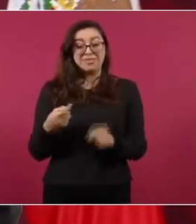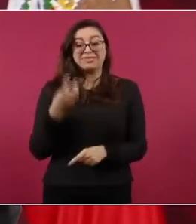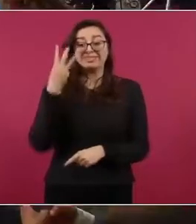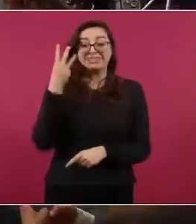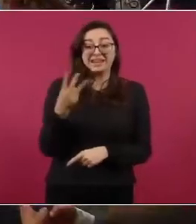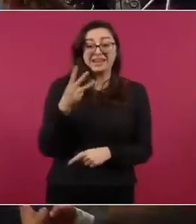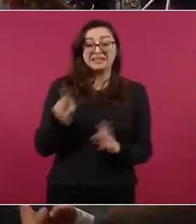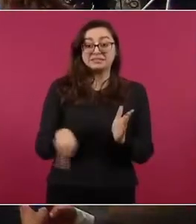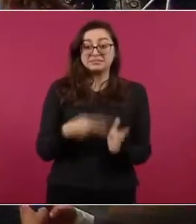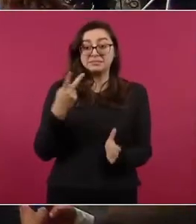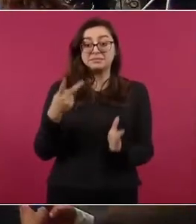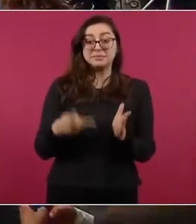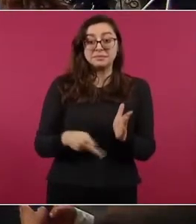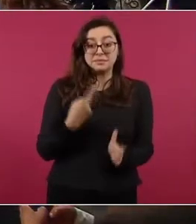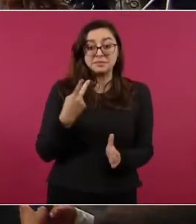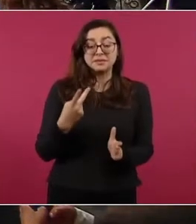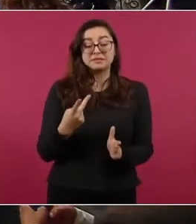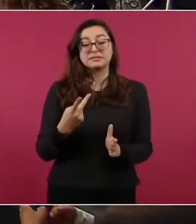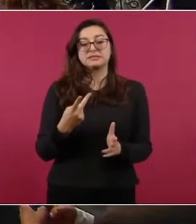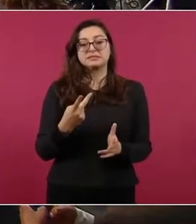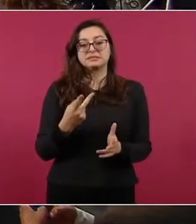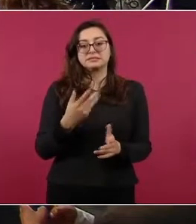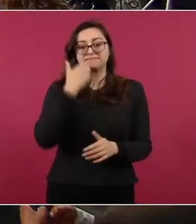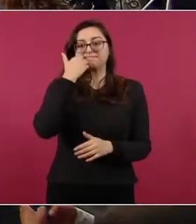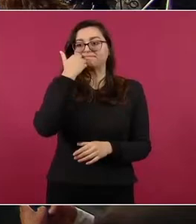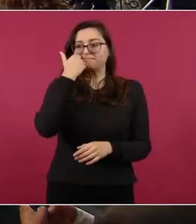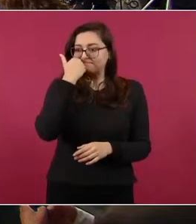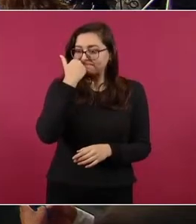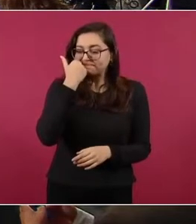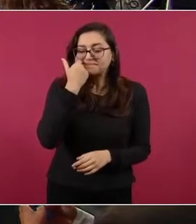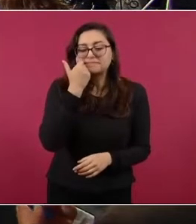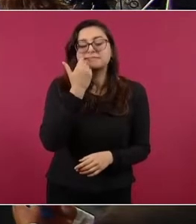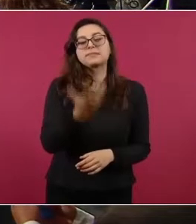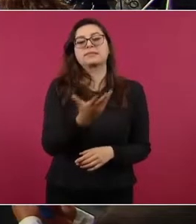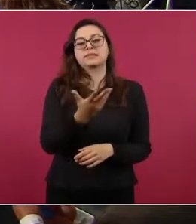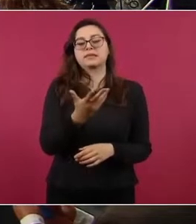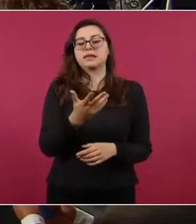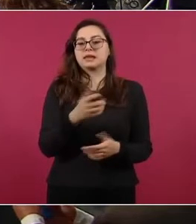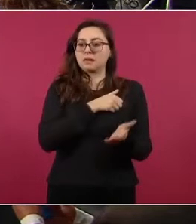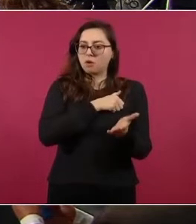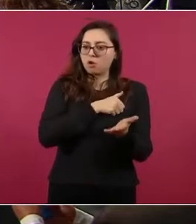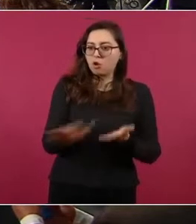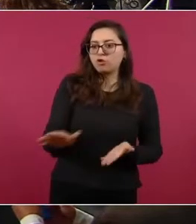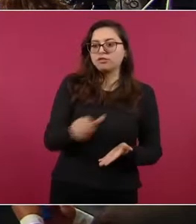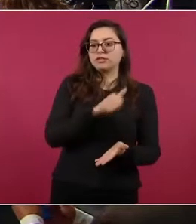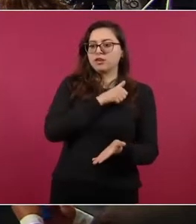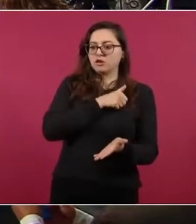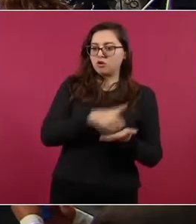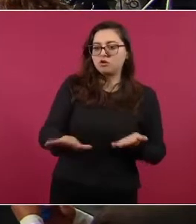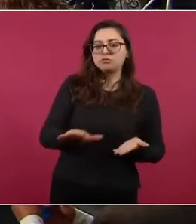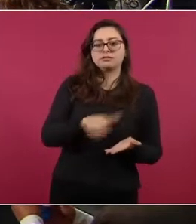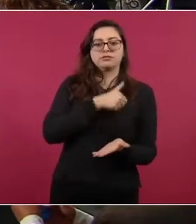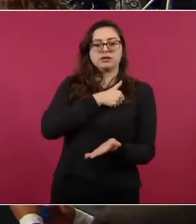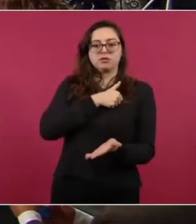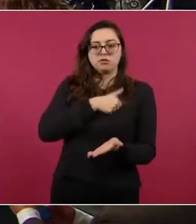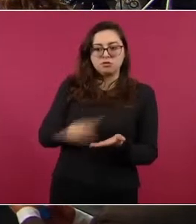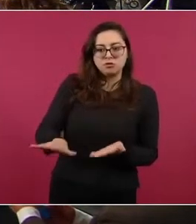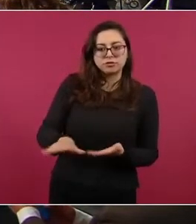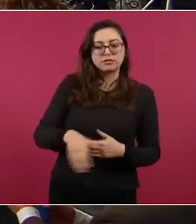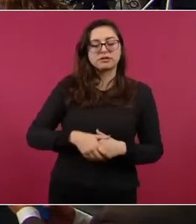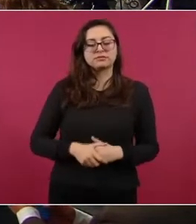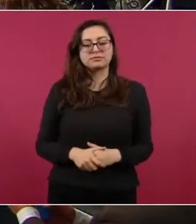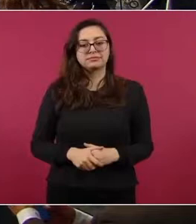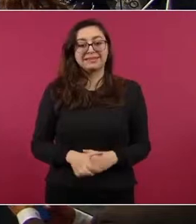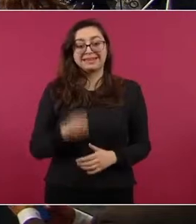juicios en el Congreso para